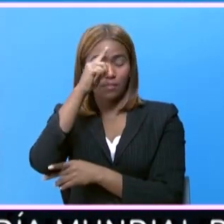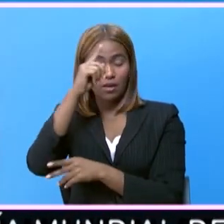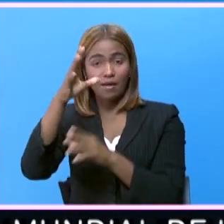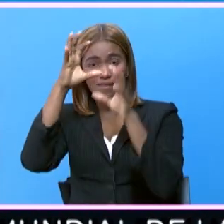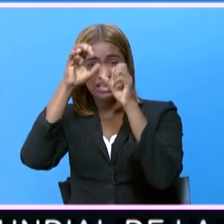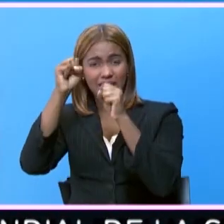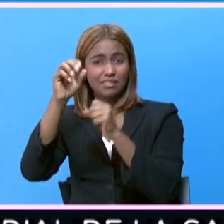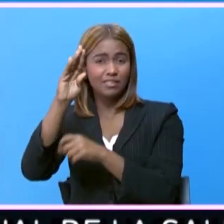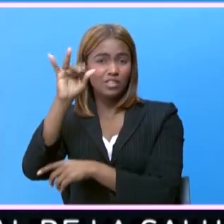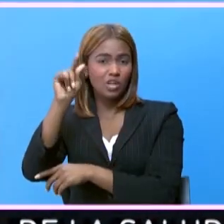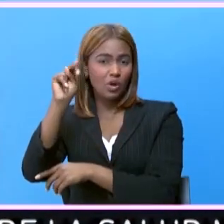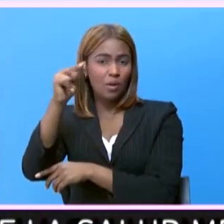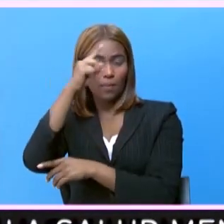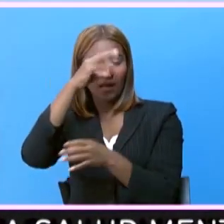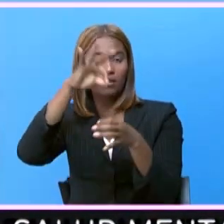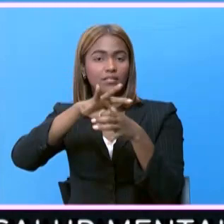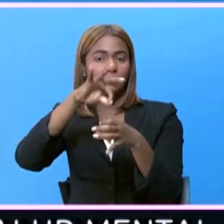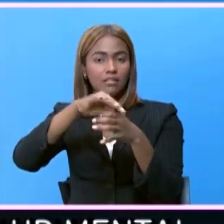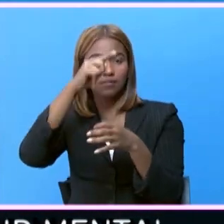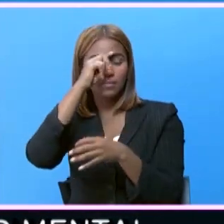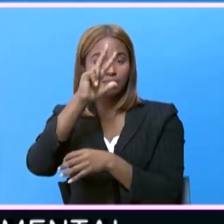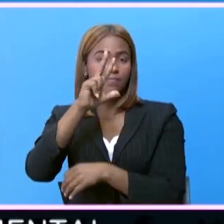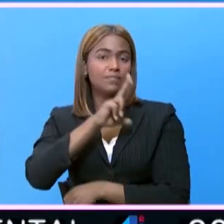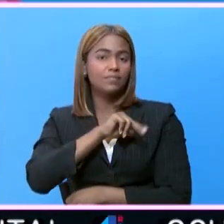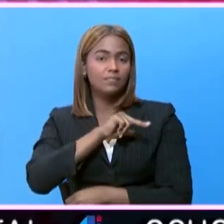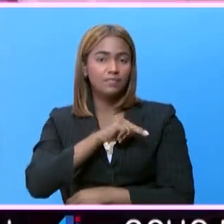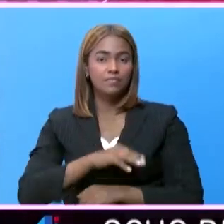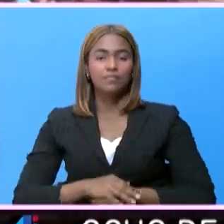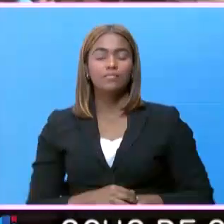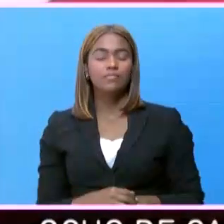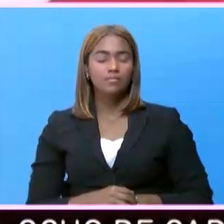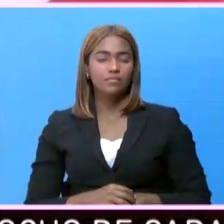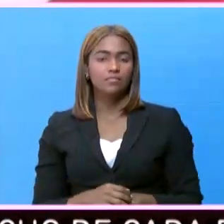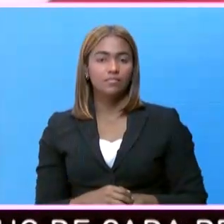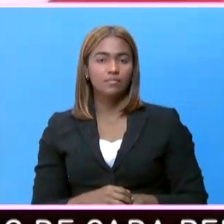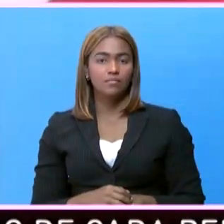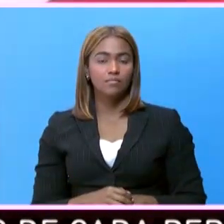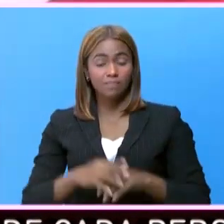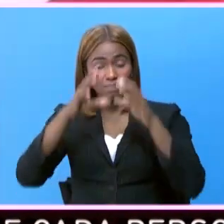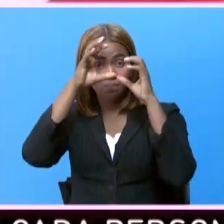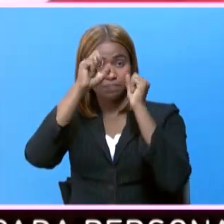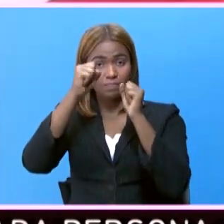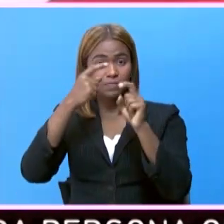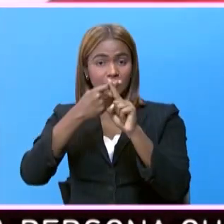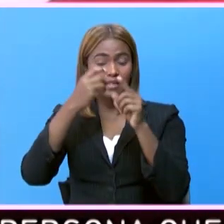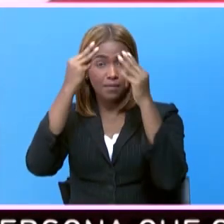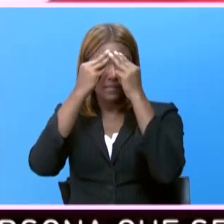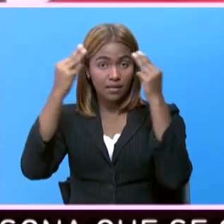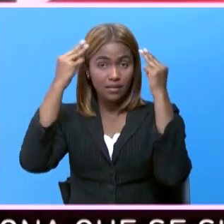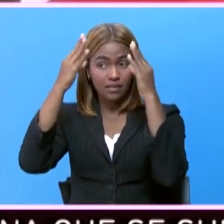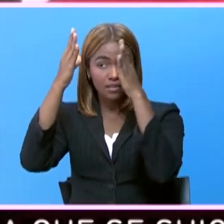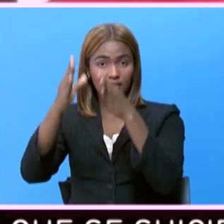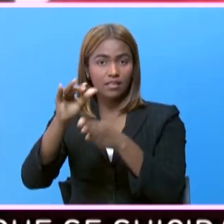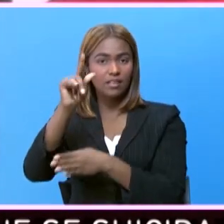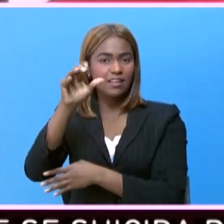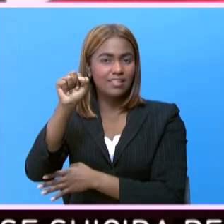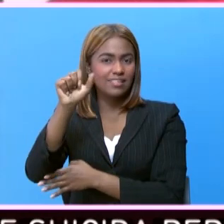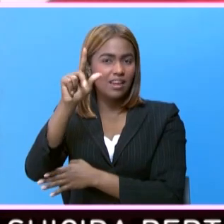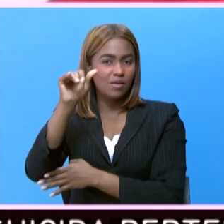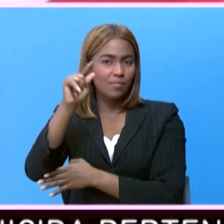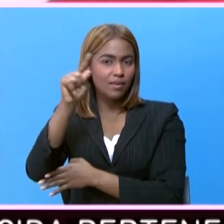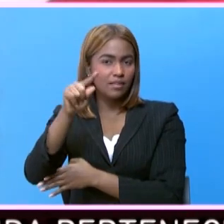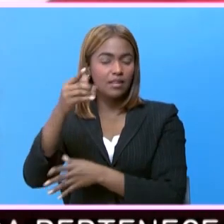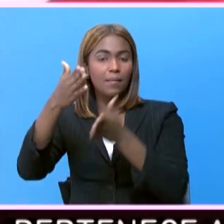Donald Trump en las elecciones del 3 de noviembre. El presidente de México, Andrés Manuel López Obrador,